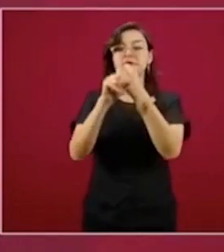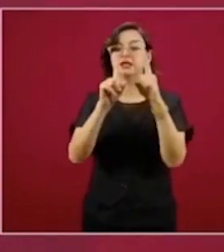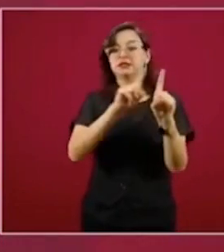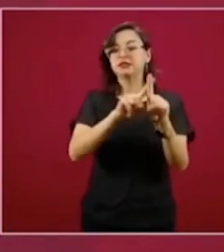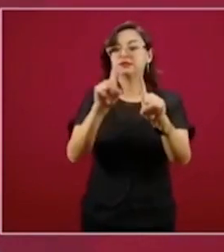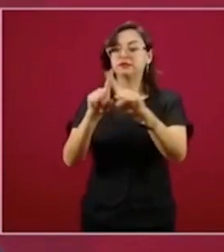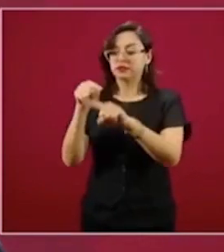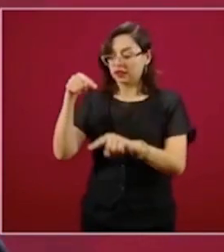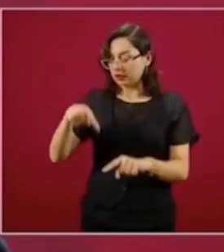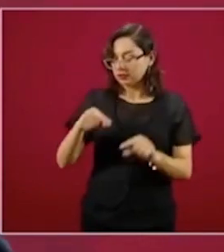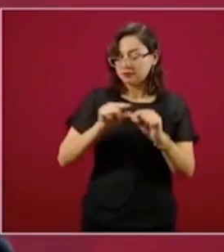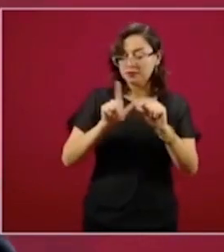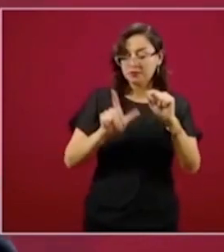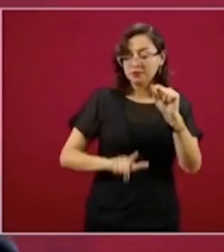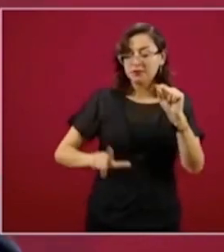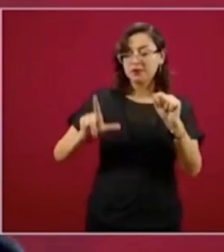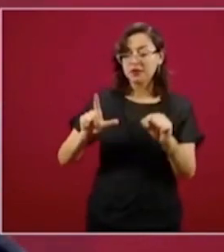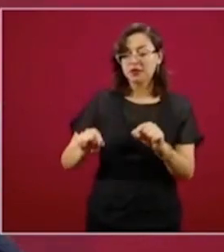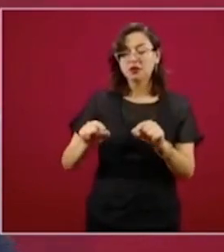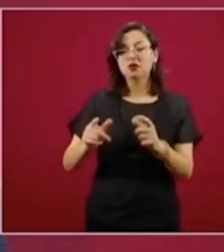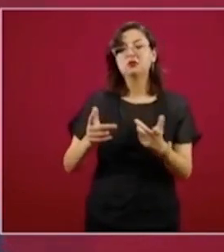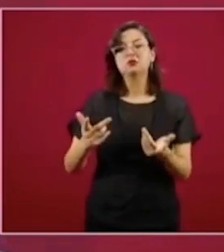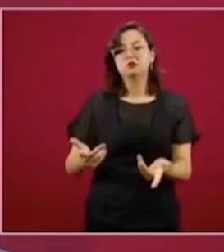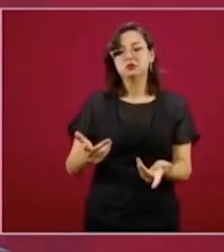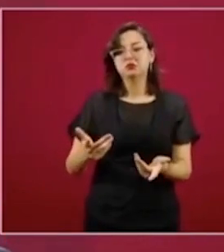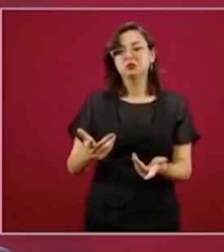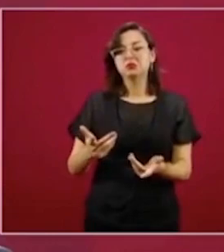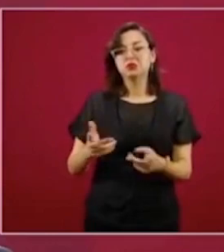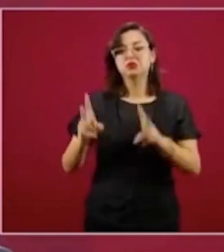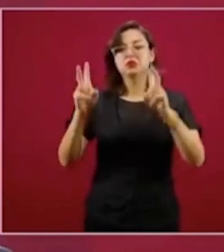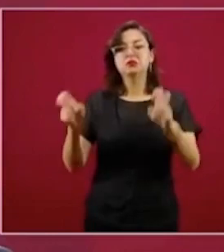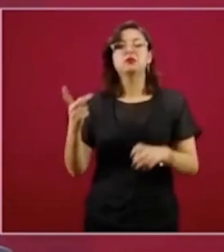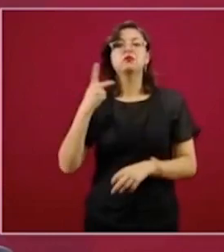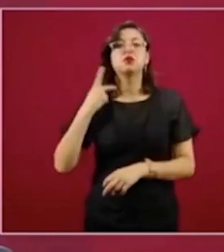menos analfabetismo político.